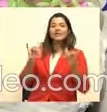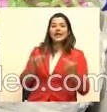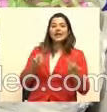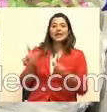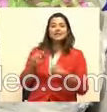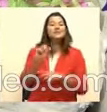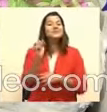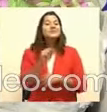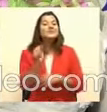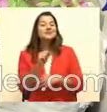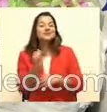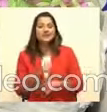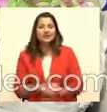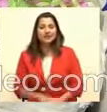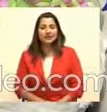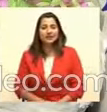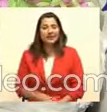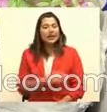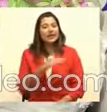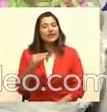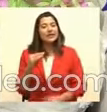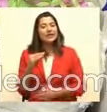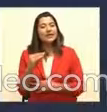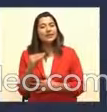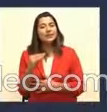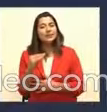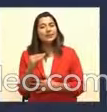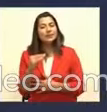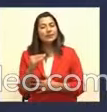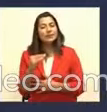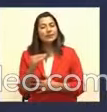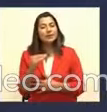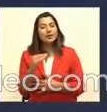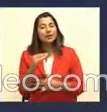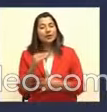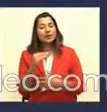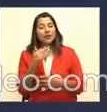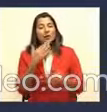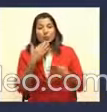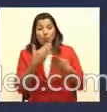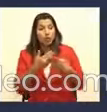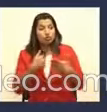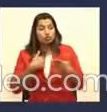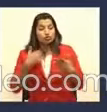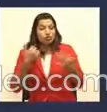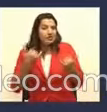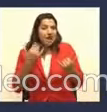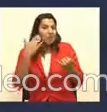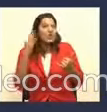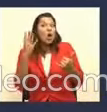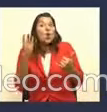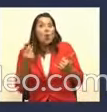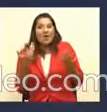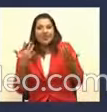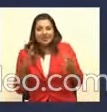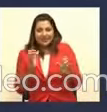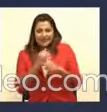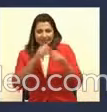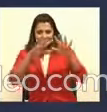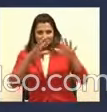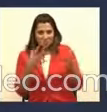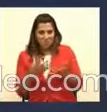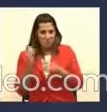y él no, no, este, vieras que, bueno, ya perdí la cuenta de las piñatas que hemos hecho. Más bien hay veces que